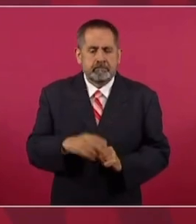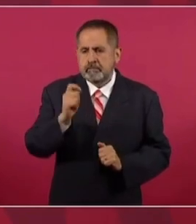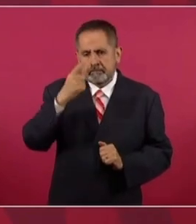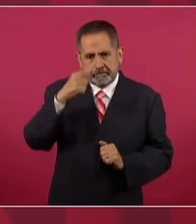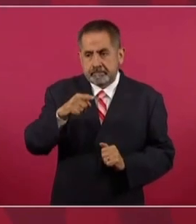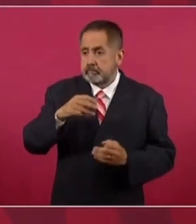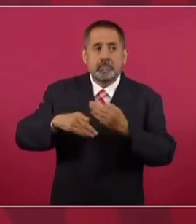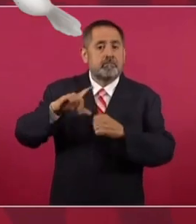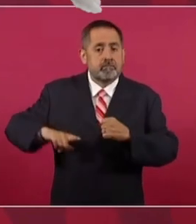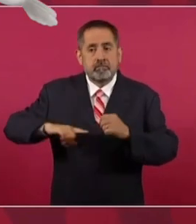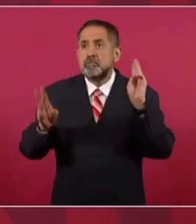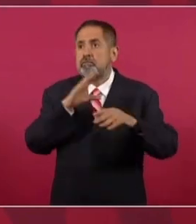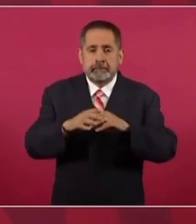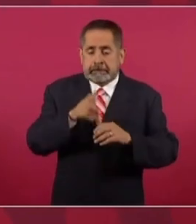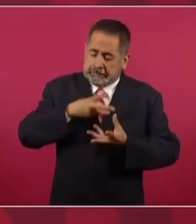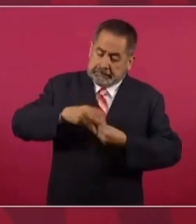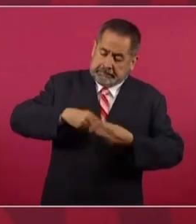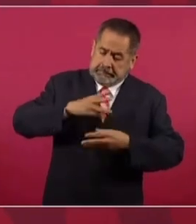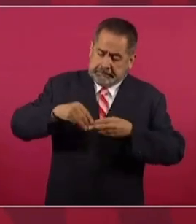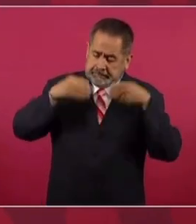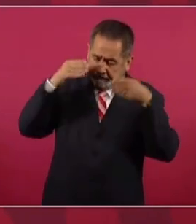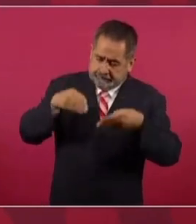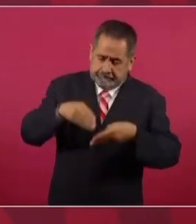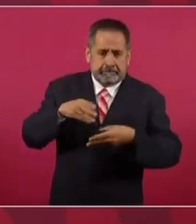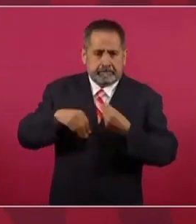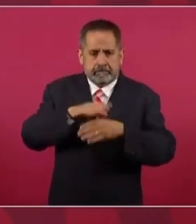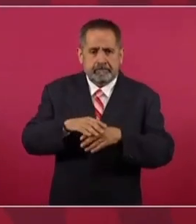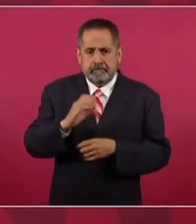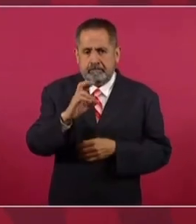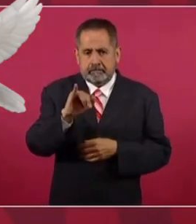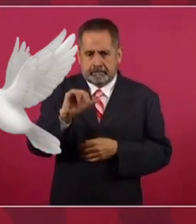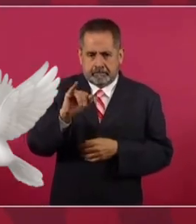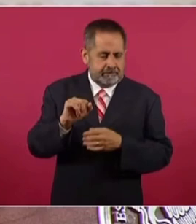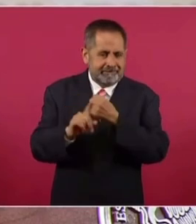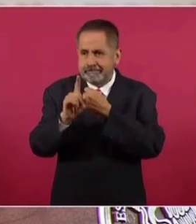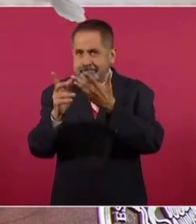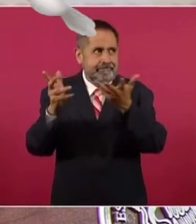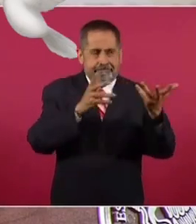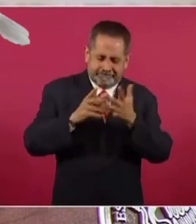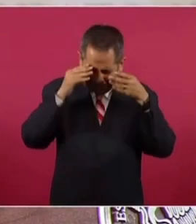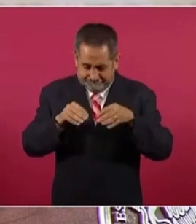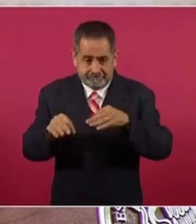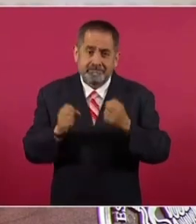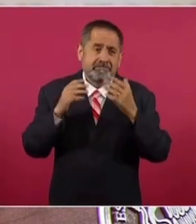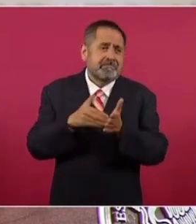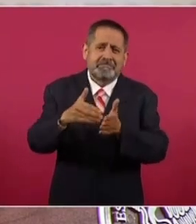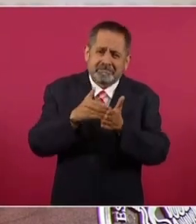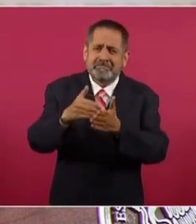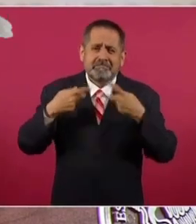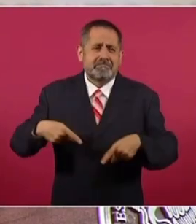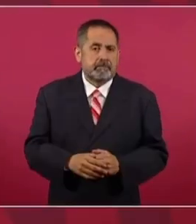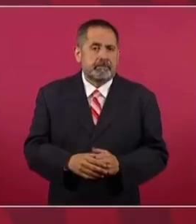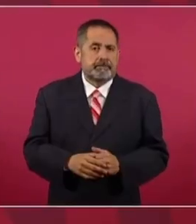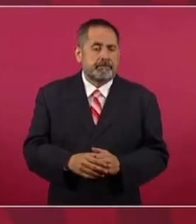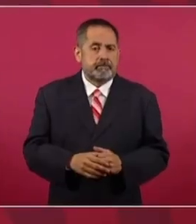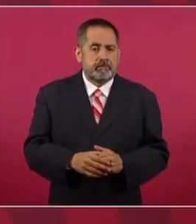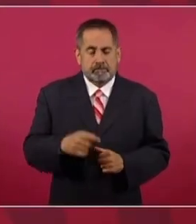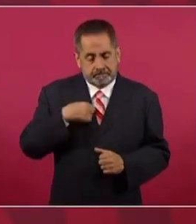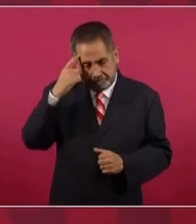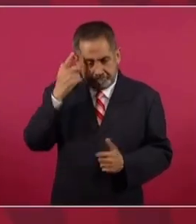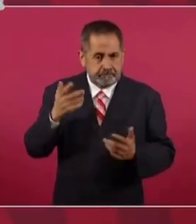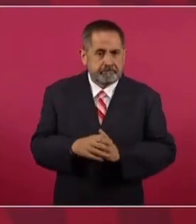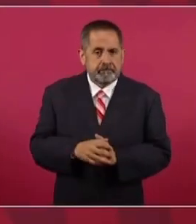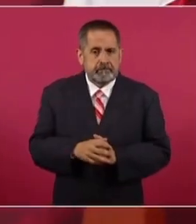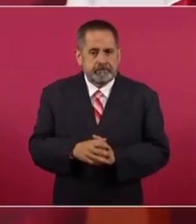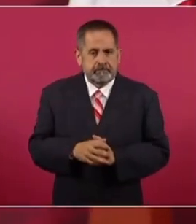para que todos los gobiernos del mundo nos podamos dedicar a enfrentar la crisis que afecta a miles de millones de seres humanos. Me